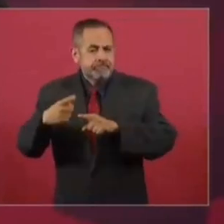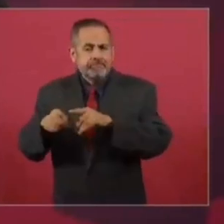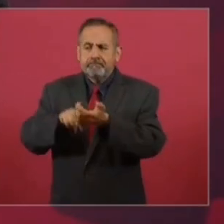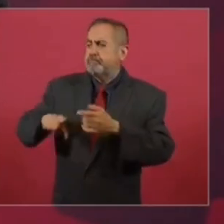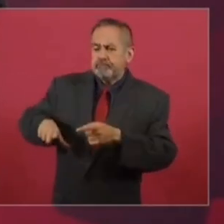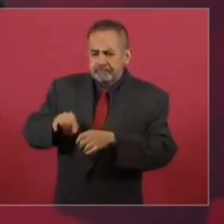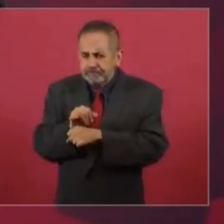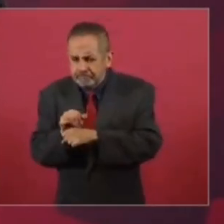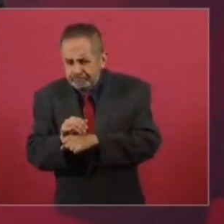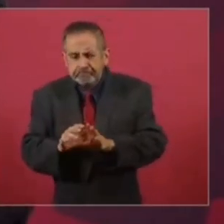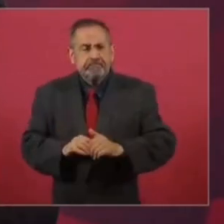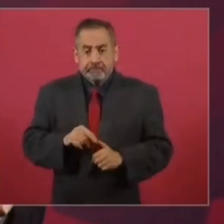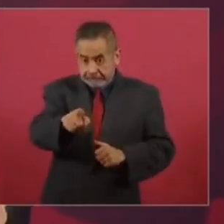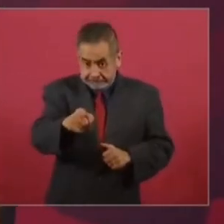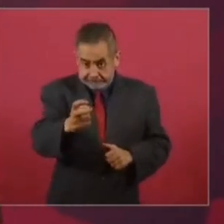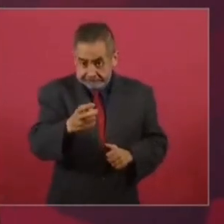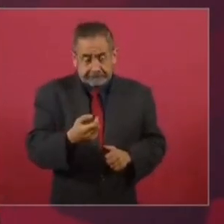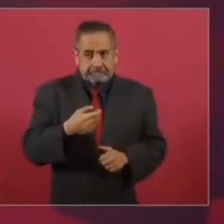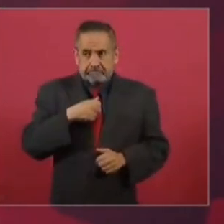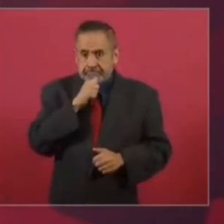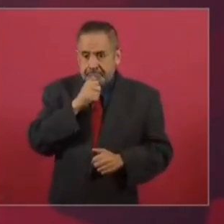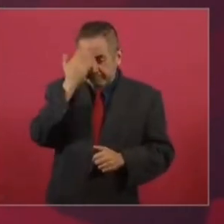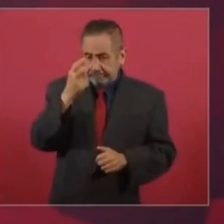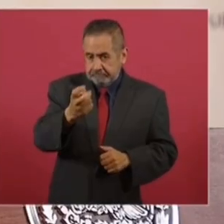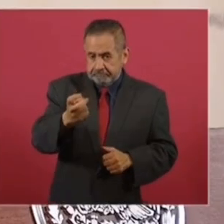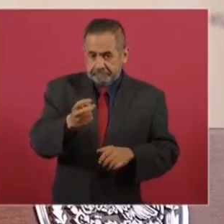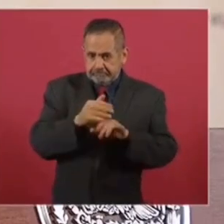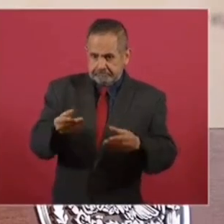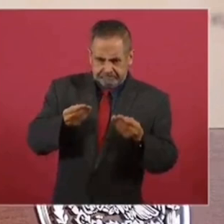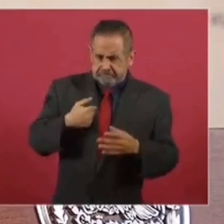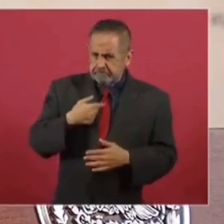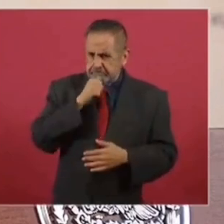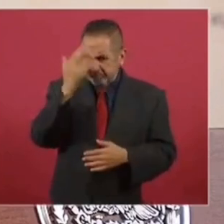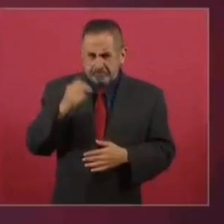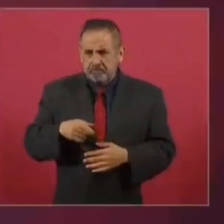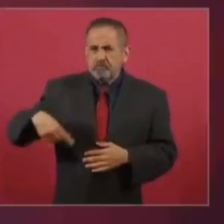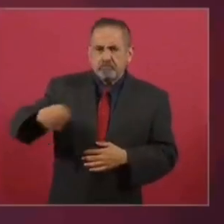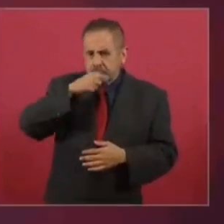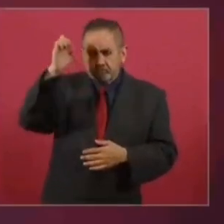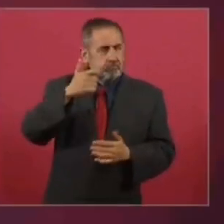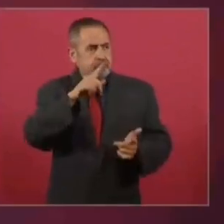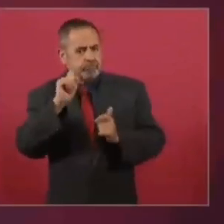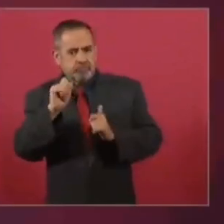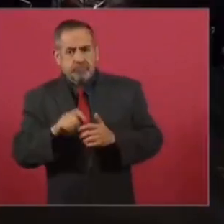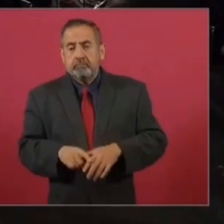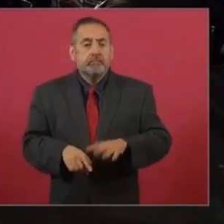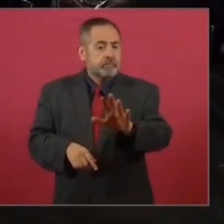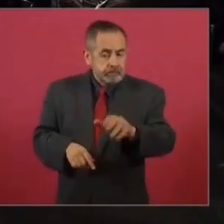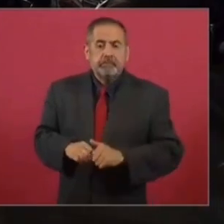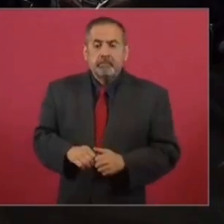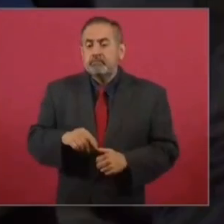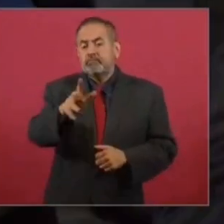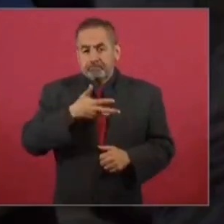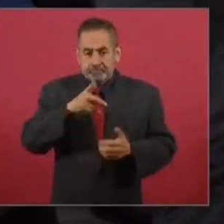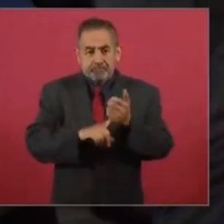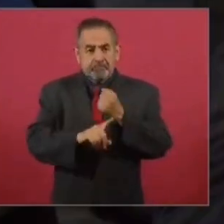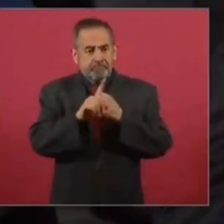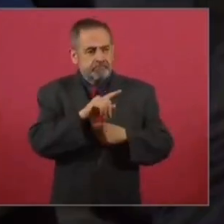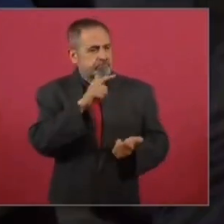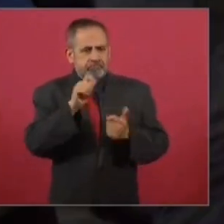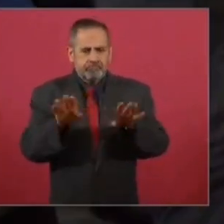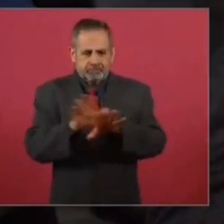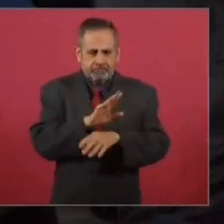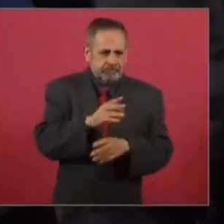gobierno. Y no tengo información de que no estén cobrando. No cobraron o hubo problemas cuando se dio justamente